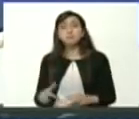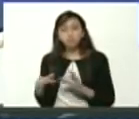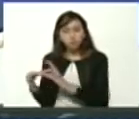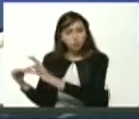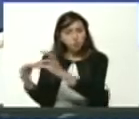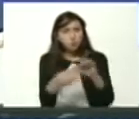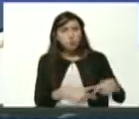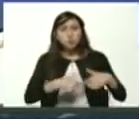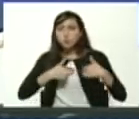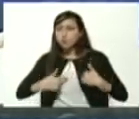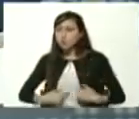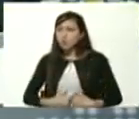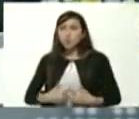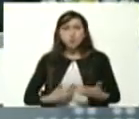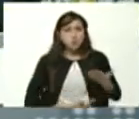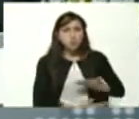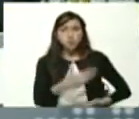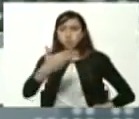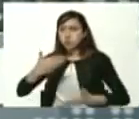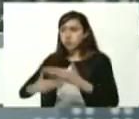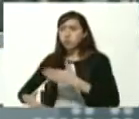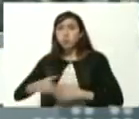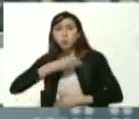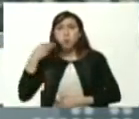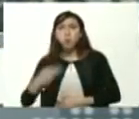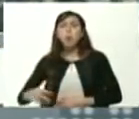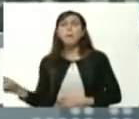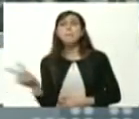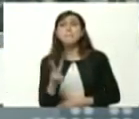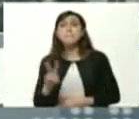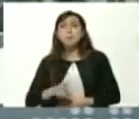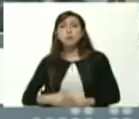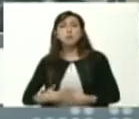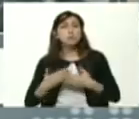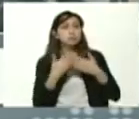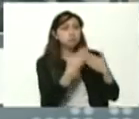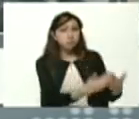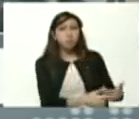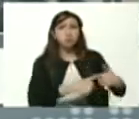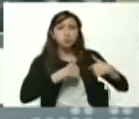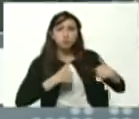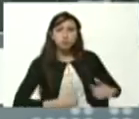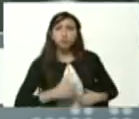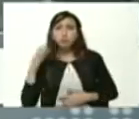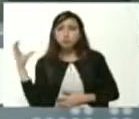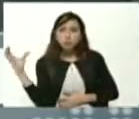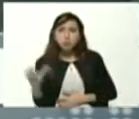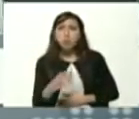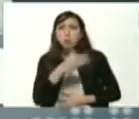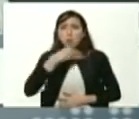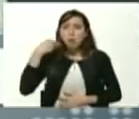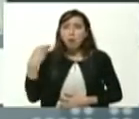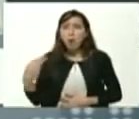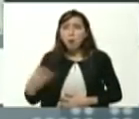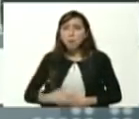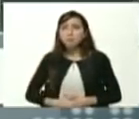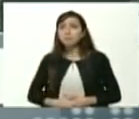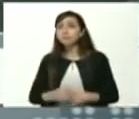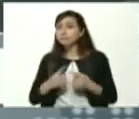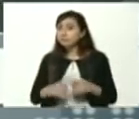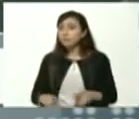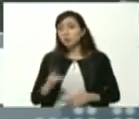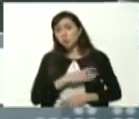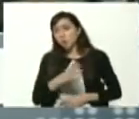los corazones de la juventud venezolana con los corazones de la juventud colombiana peruana